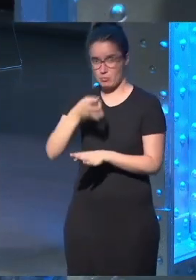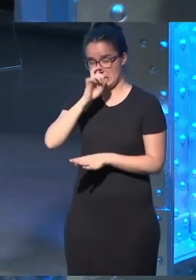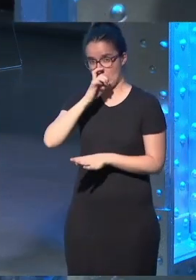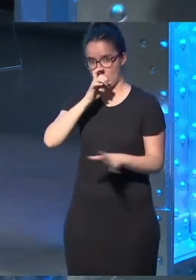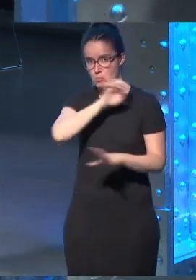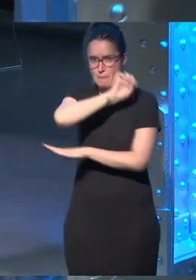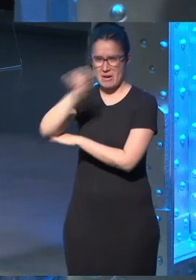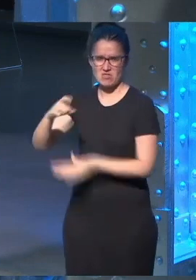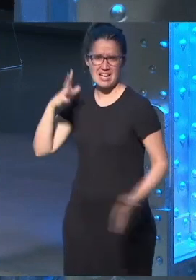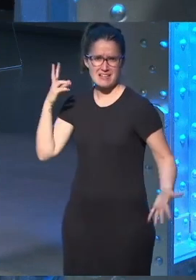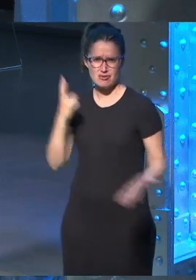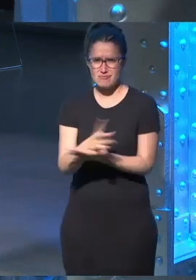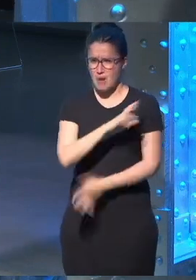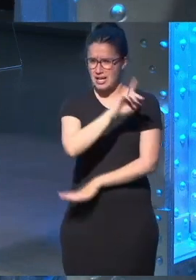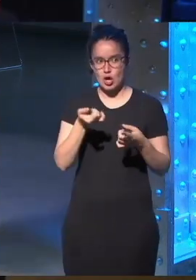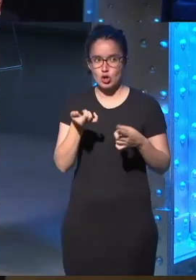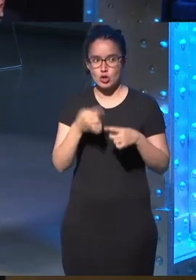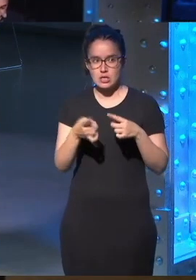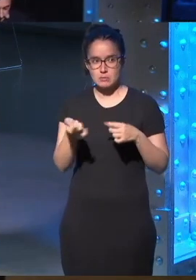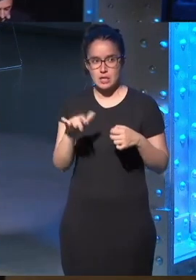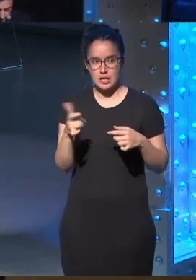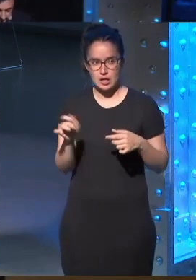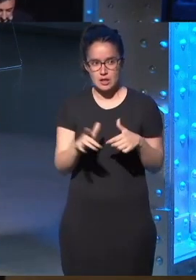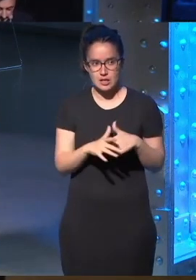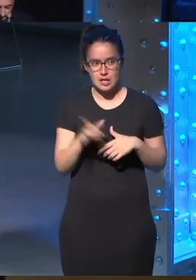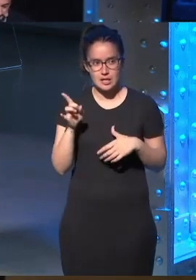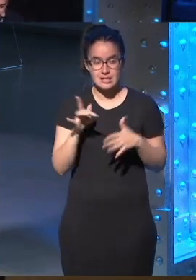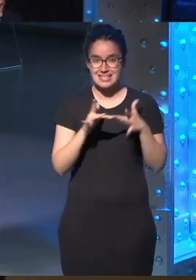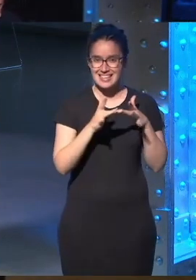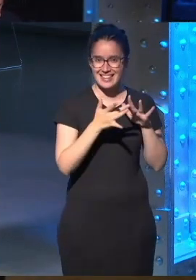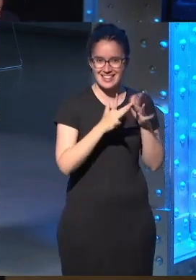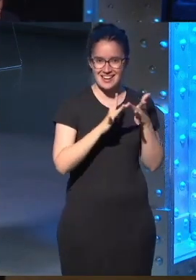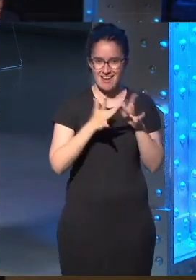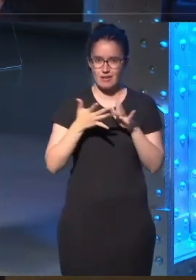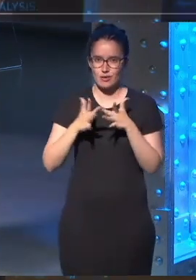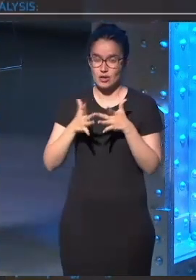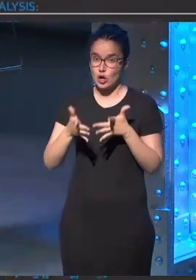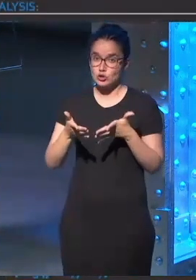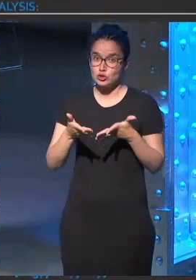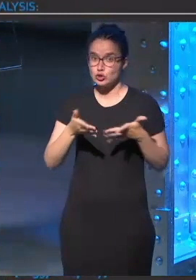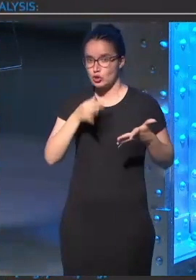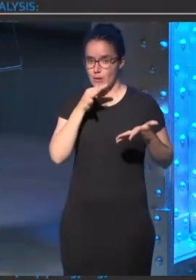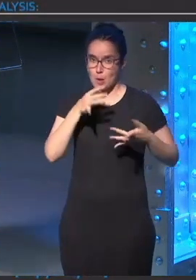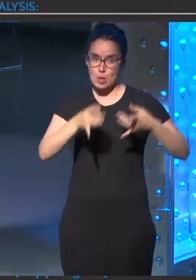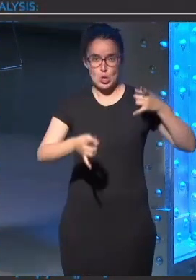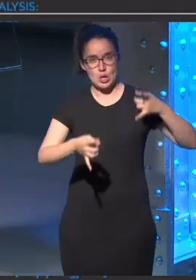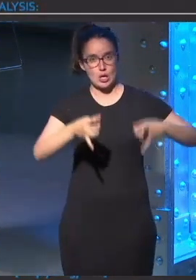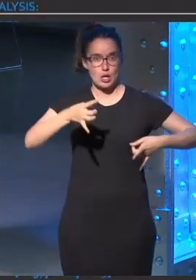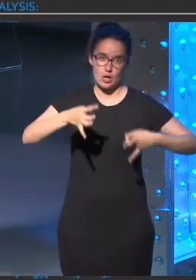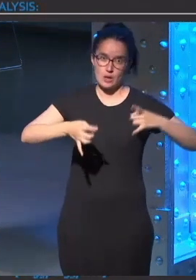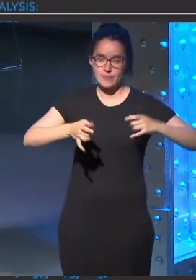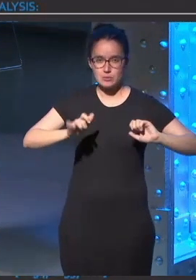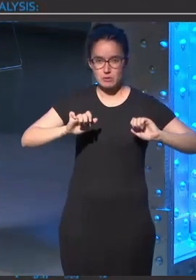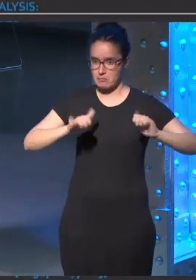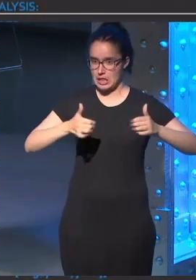batir todos los récords en este juego. Estas interacciones que todavía son un poco robóticas, empezaremos